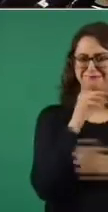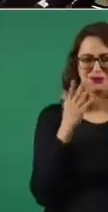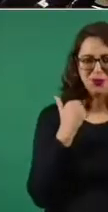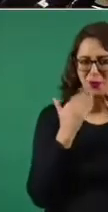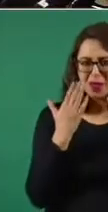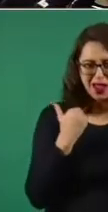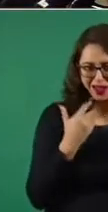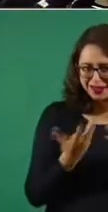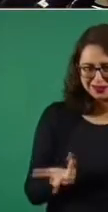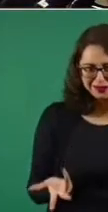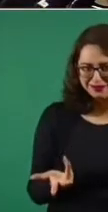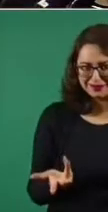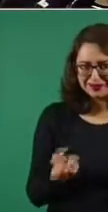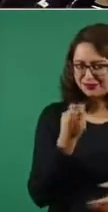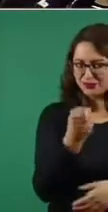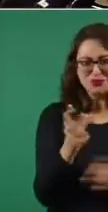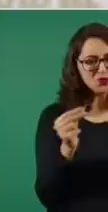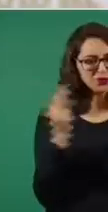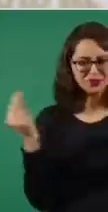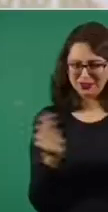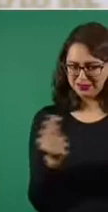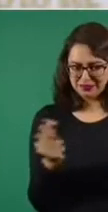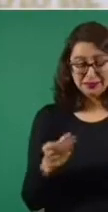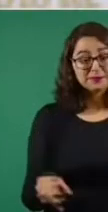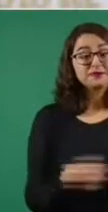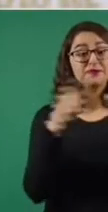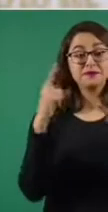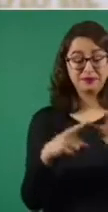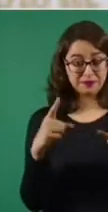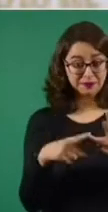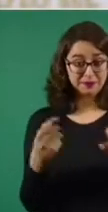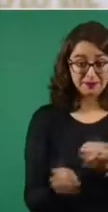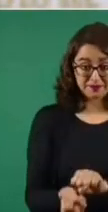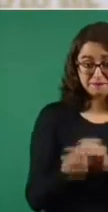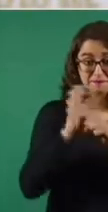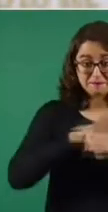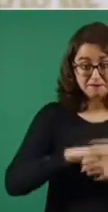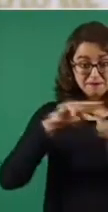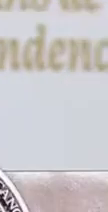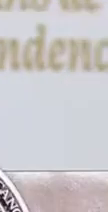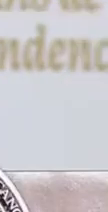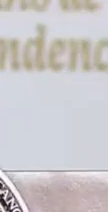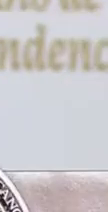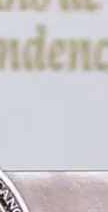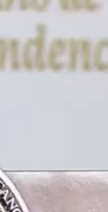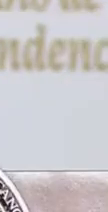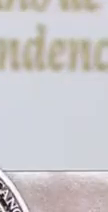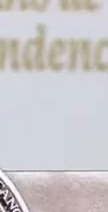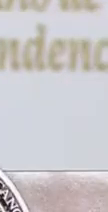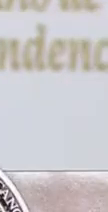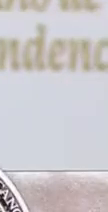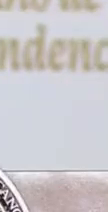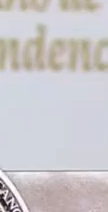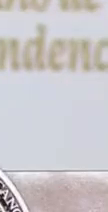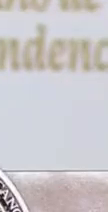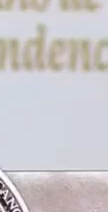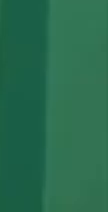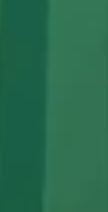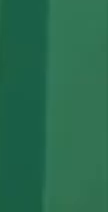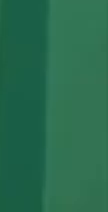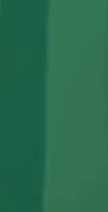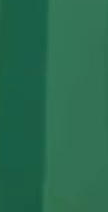sobre las variantes, como hemos comentado en otras ocasiones, las variantes genéticas del virus SARS-CoV-2.